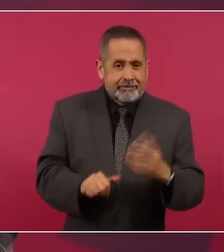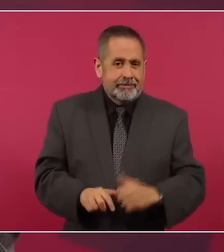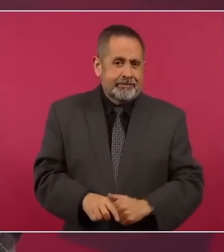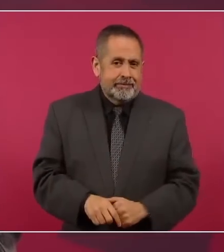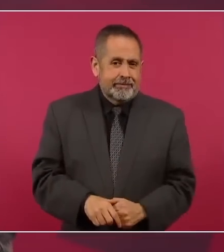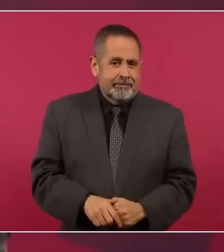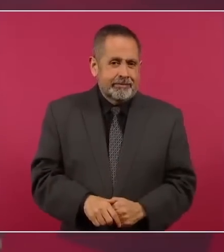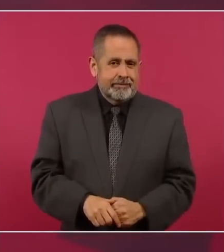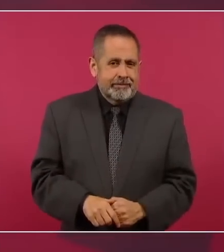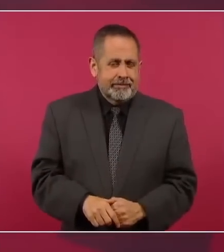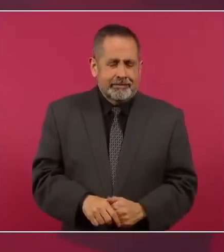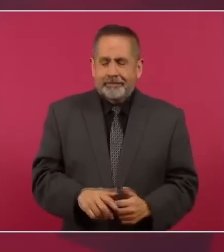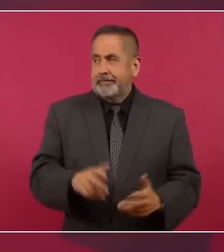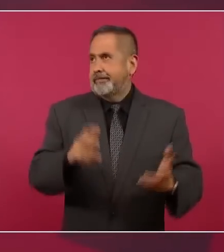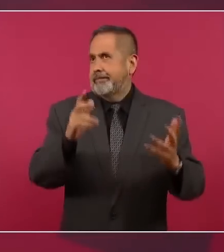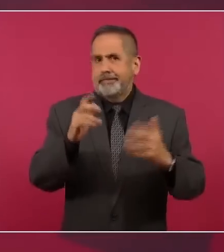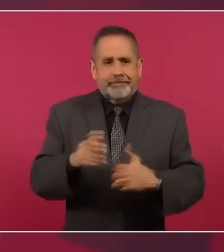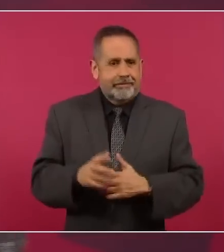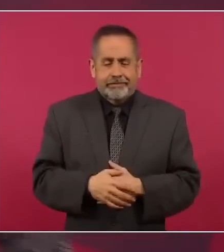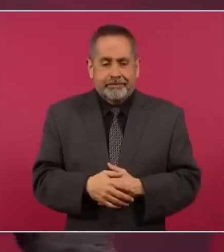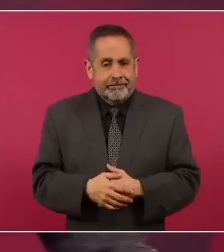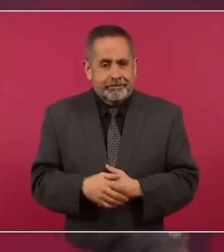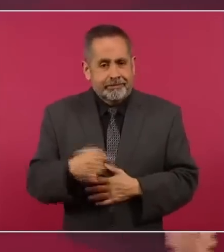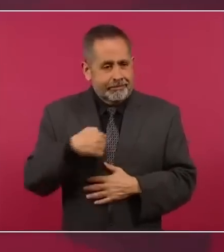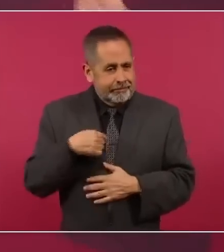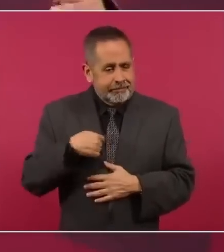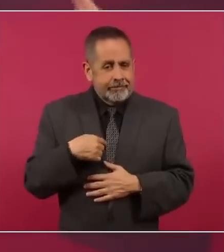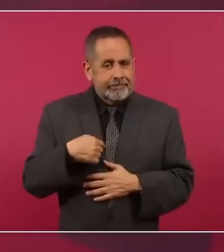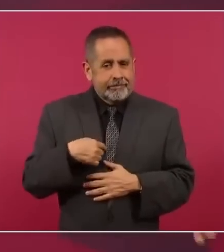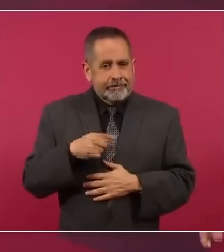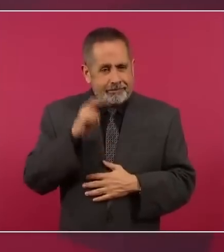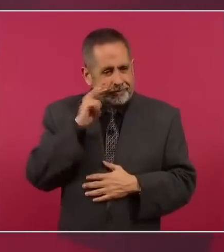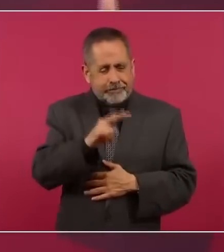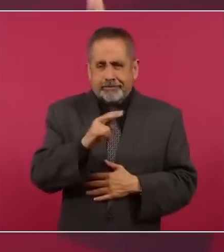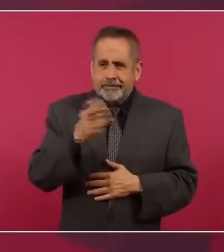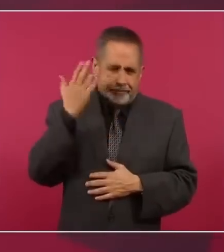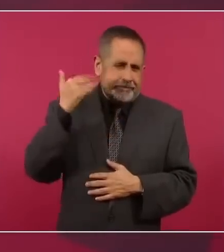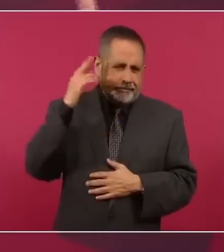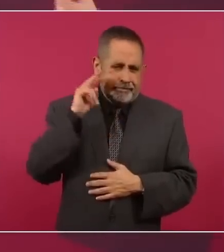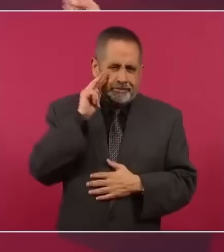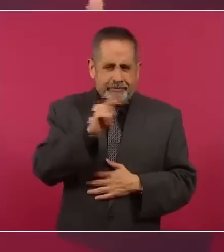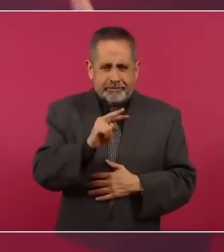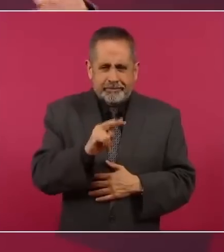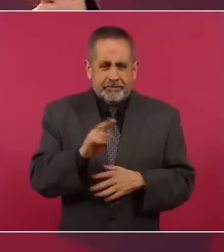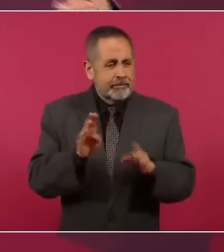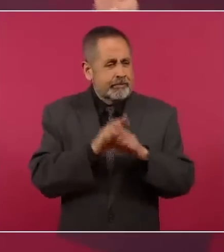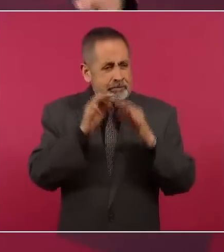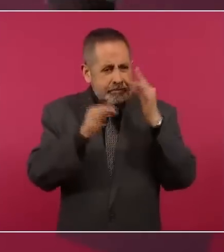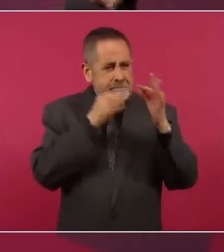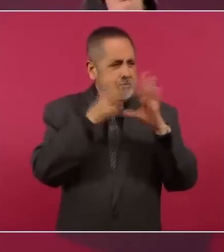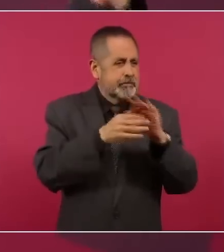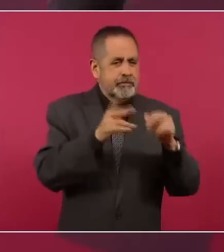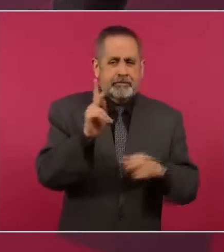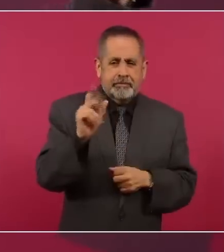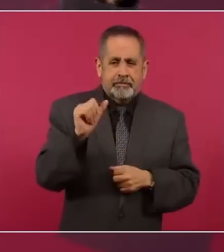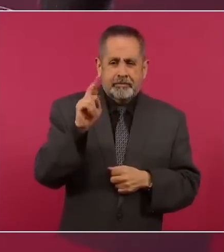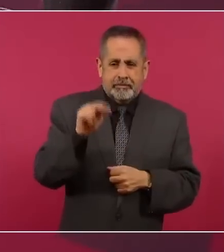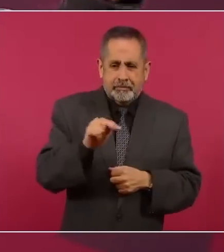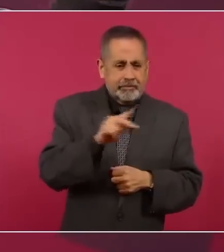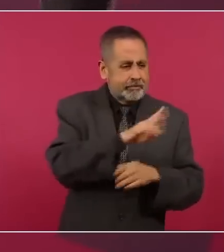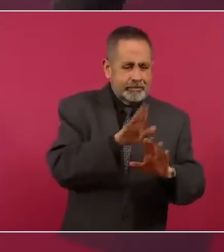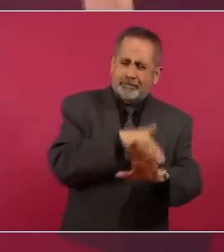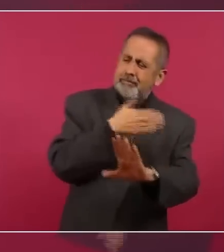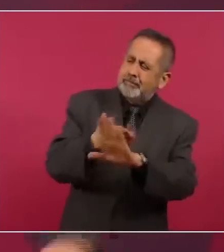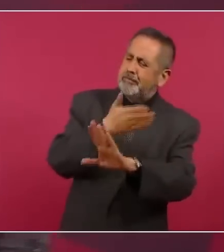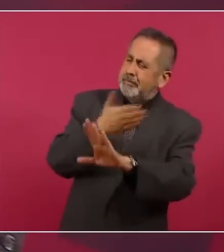Me tocó ver toda la campaña del PAN en contra de Morera en